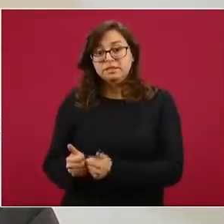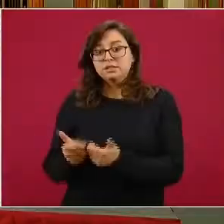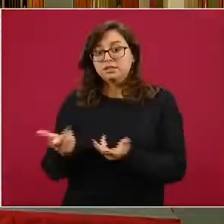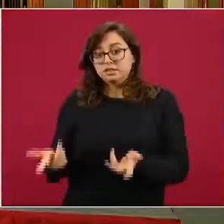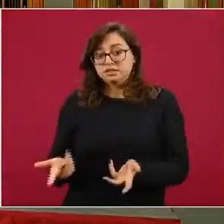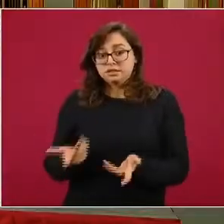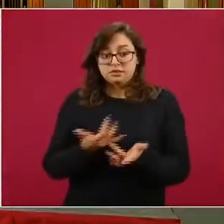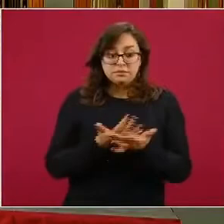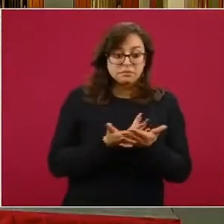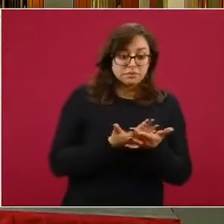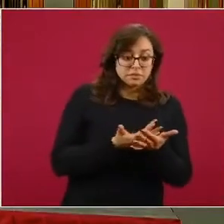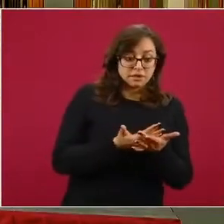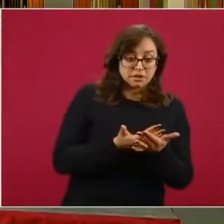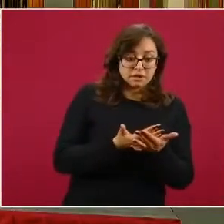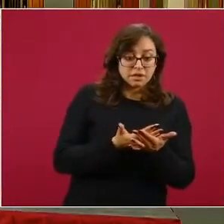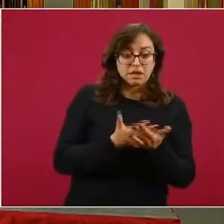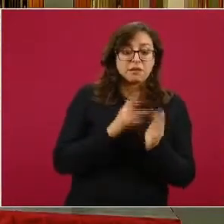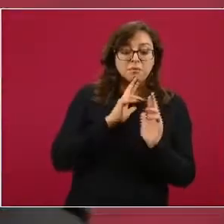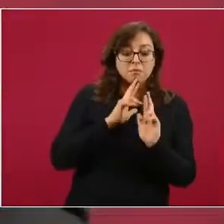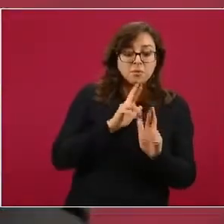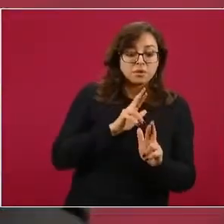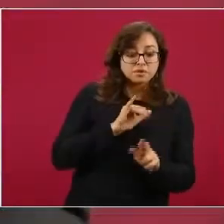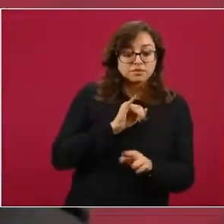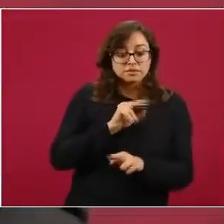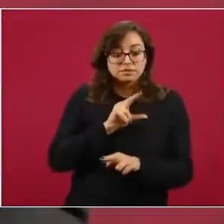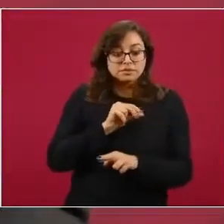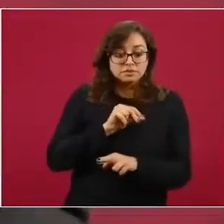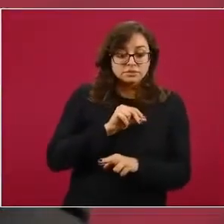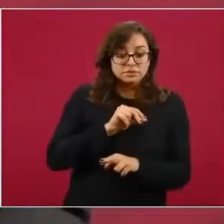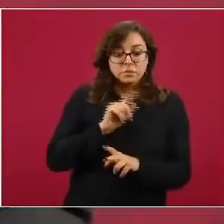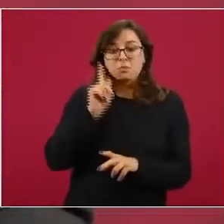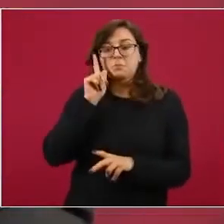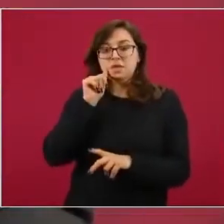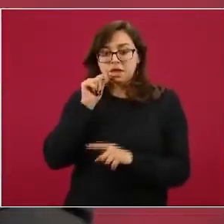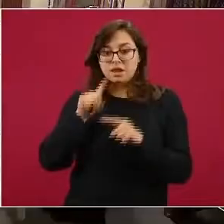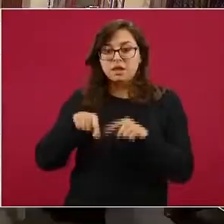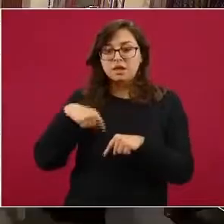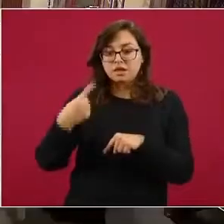resultado, se le llamará a su casa y ese sustentante podrá regresar a hacer el examen el día siguiente.